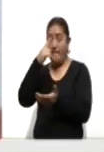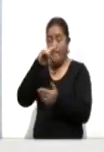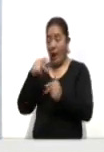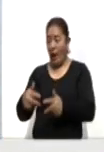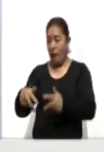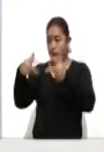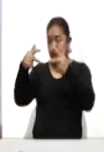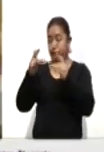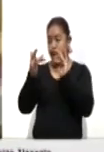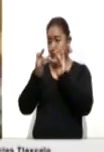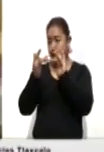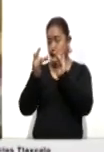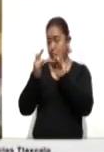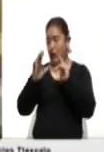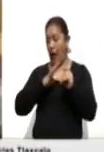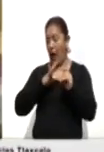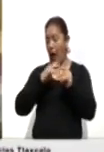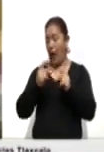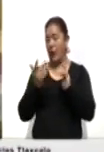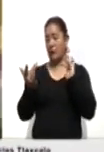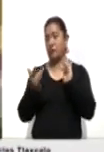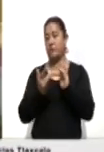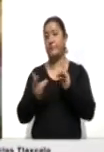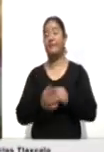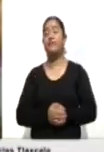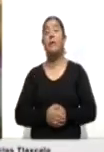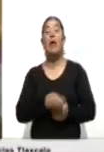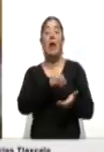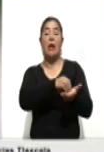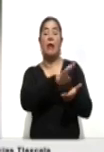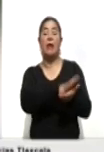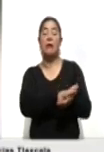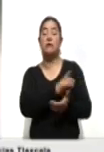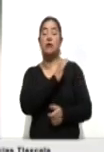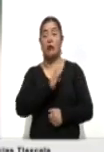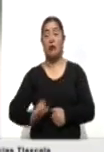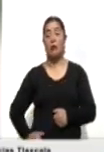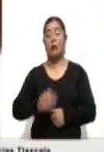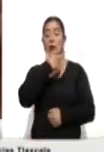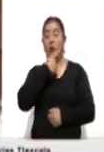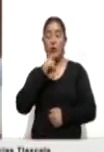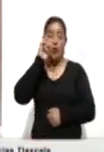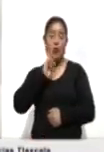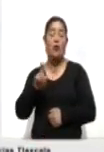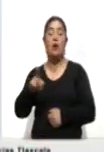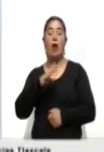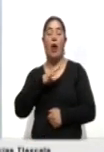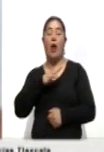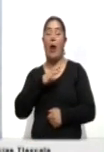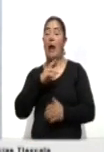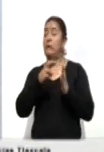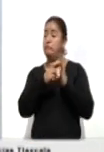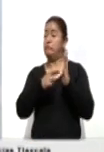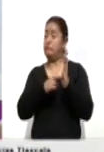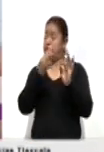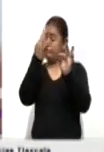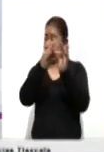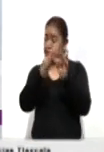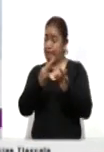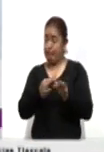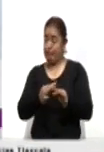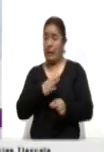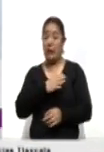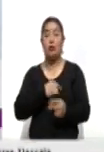Sánchez Briones detalló que el registro de candidatas y candidatos se realiza bajo estrictas medidas sanitarias. Preparamos dos módulos